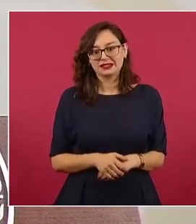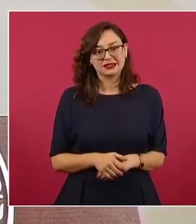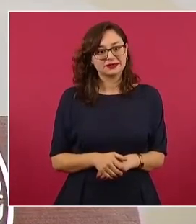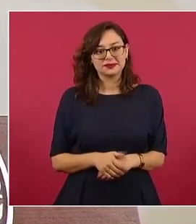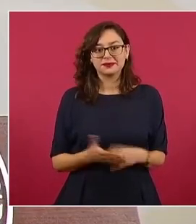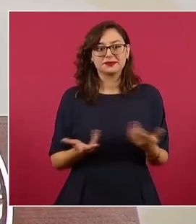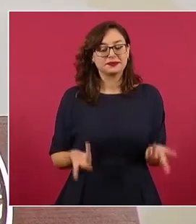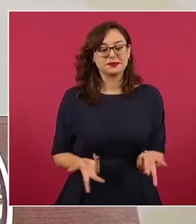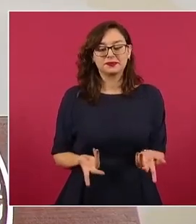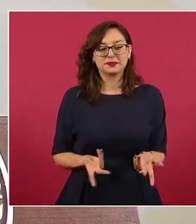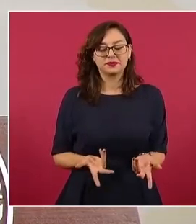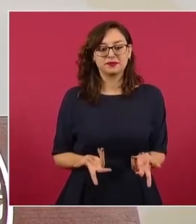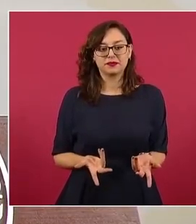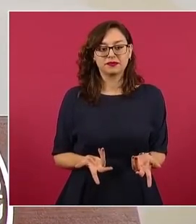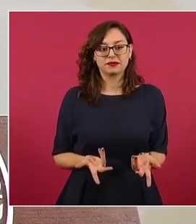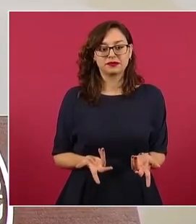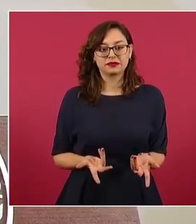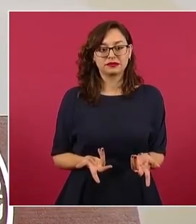una